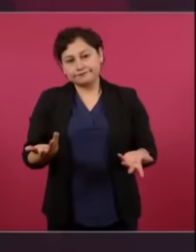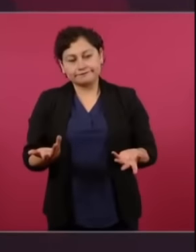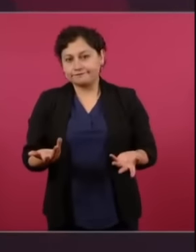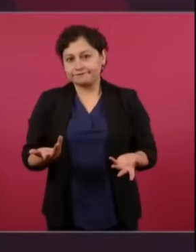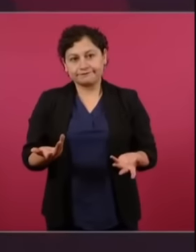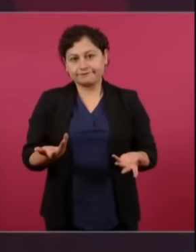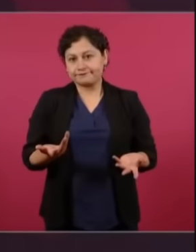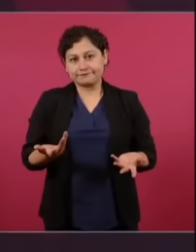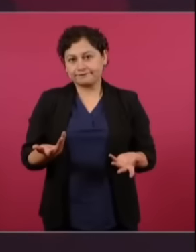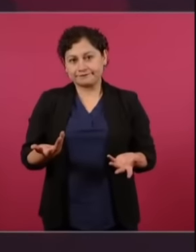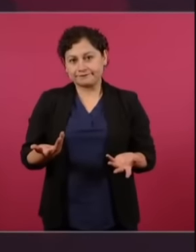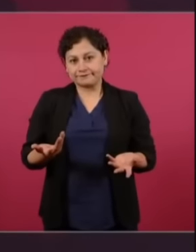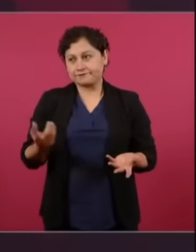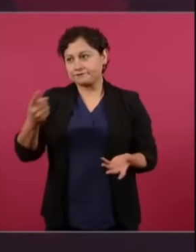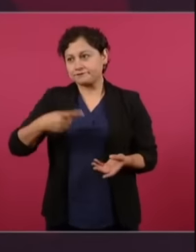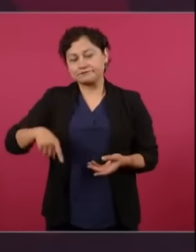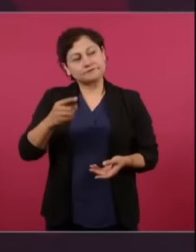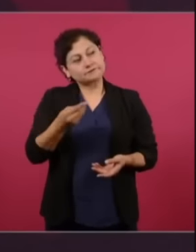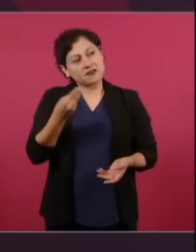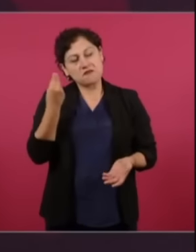un tenga para que aprenda